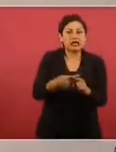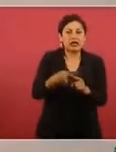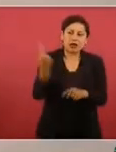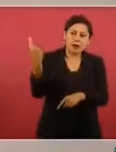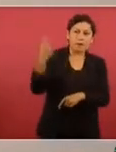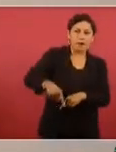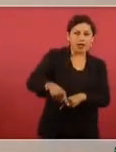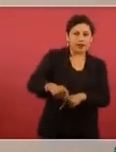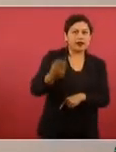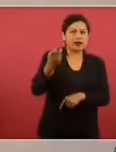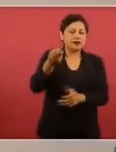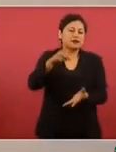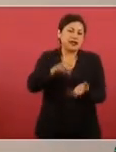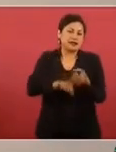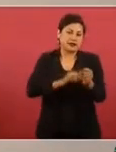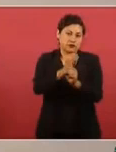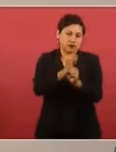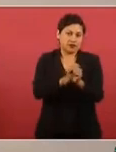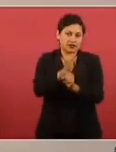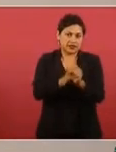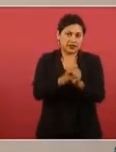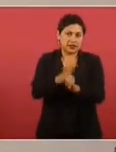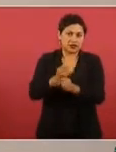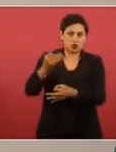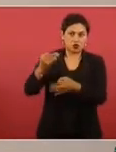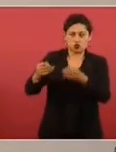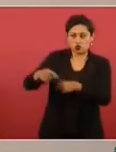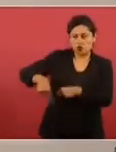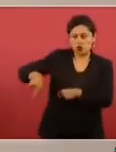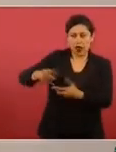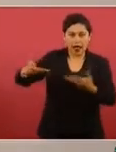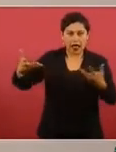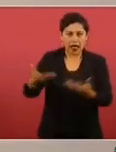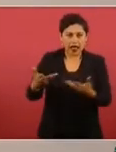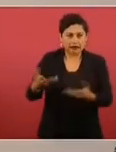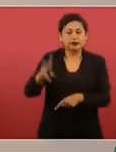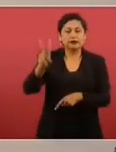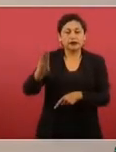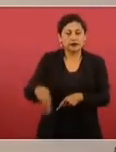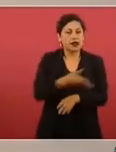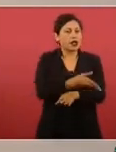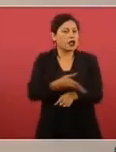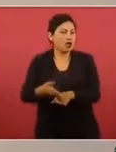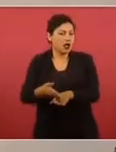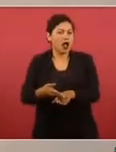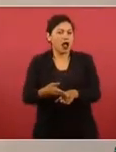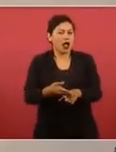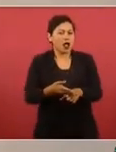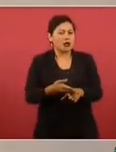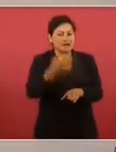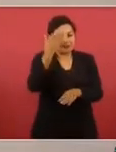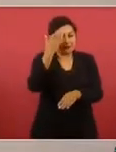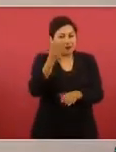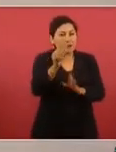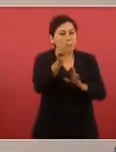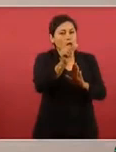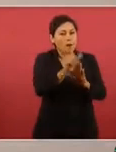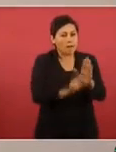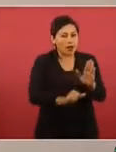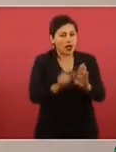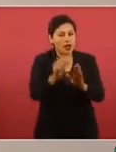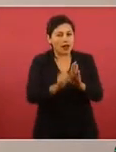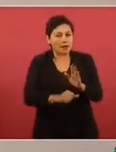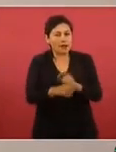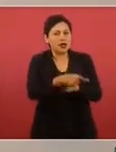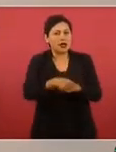telefónicas y los intercambios forma parte de la investigación. De las órdenes que está procesando la fiscalía yo preferiría